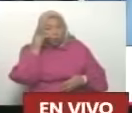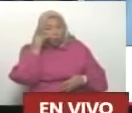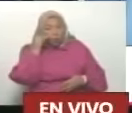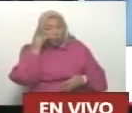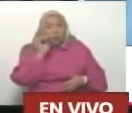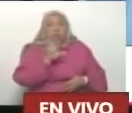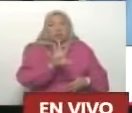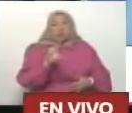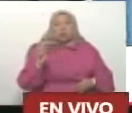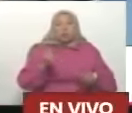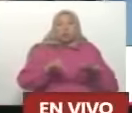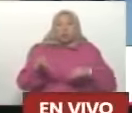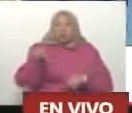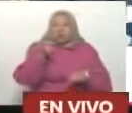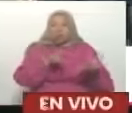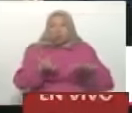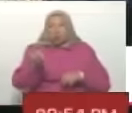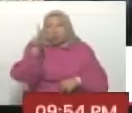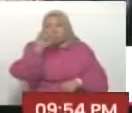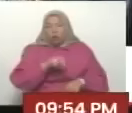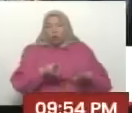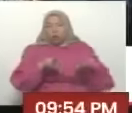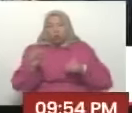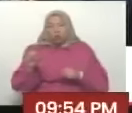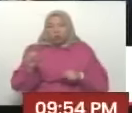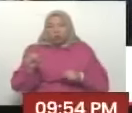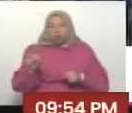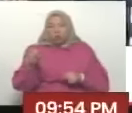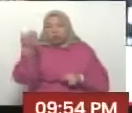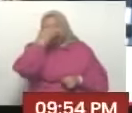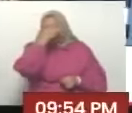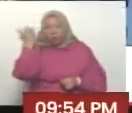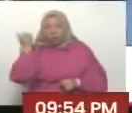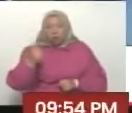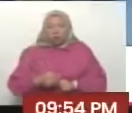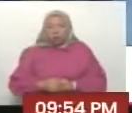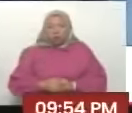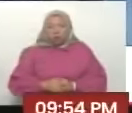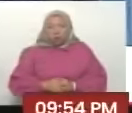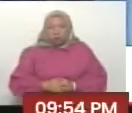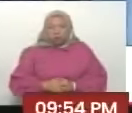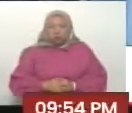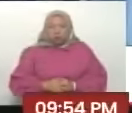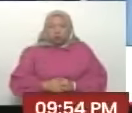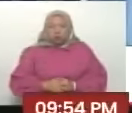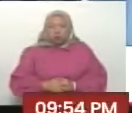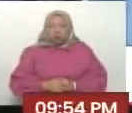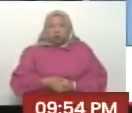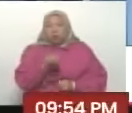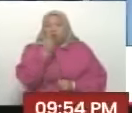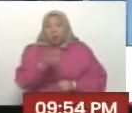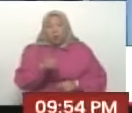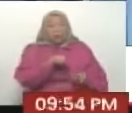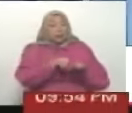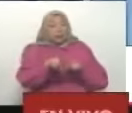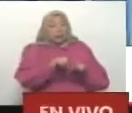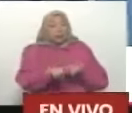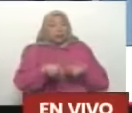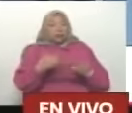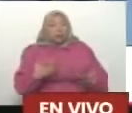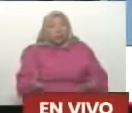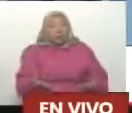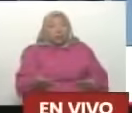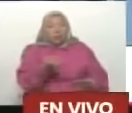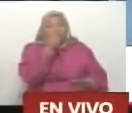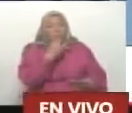50, 60, 70, 80 cosas. Y uno se vuelve loco. A menos que sea un buen chisme. El buen chisme